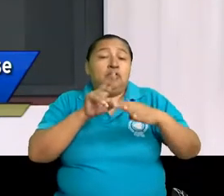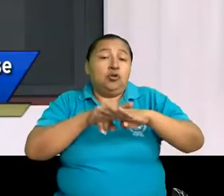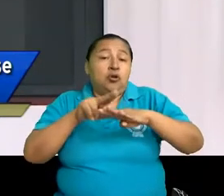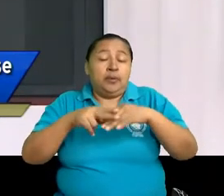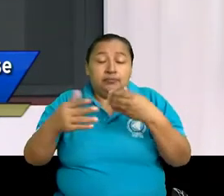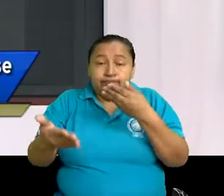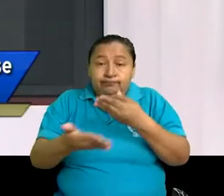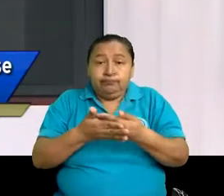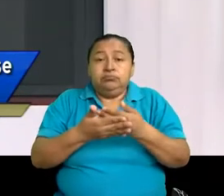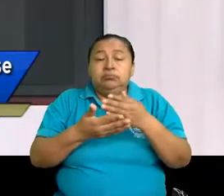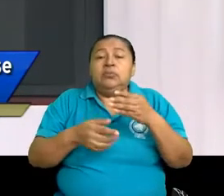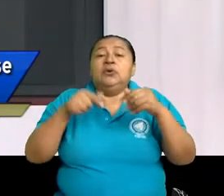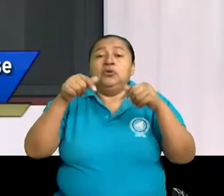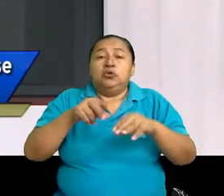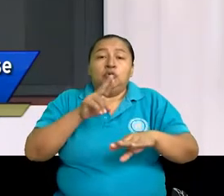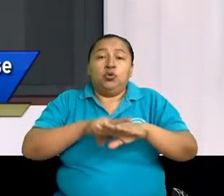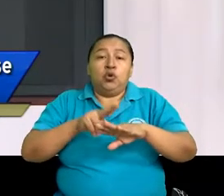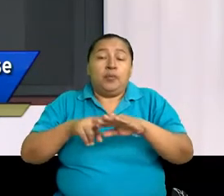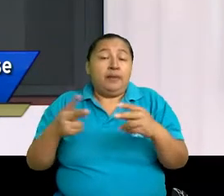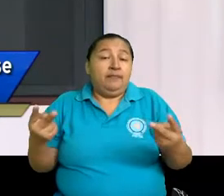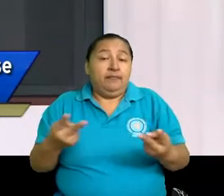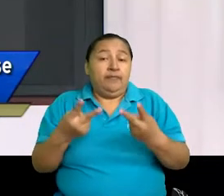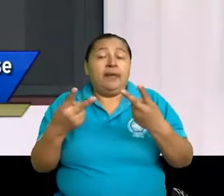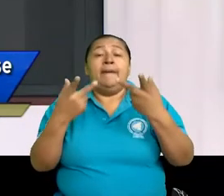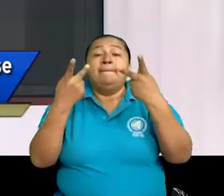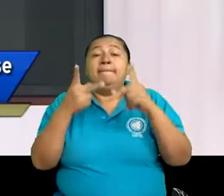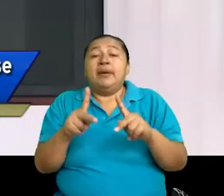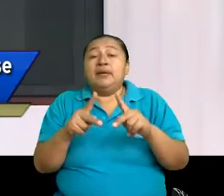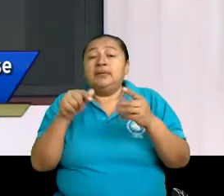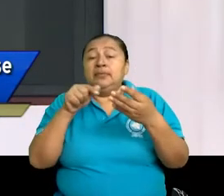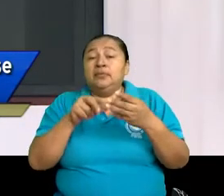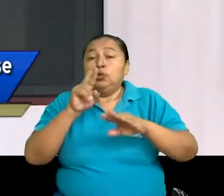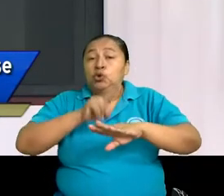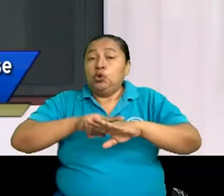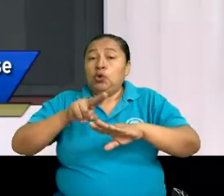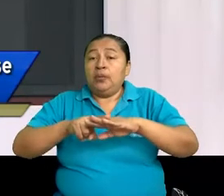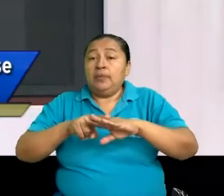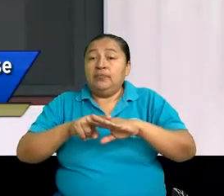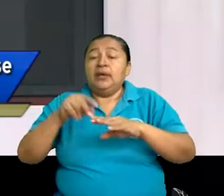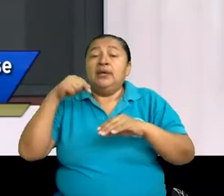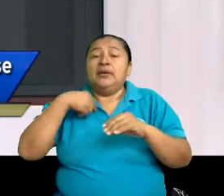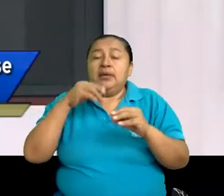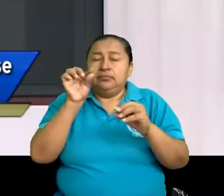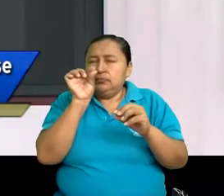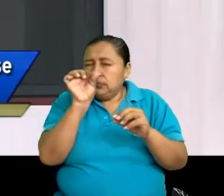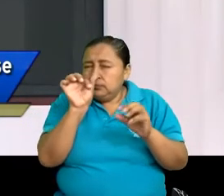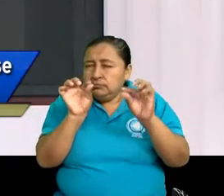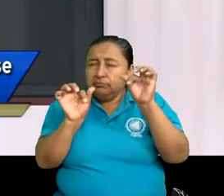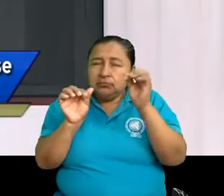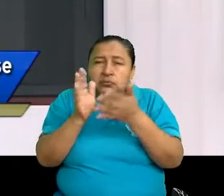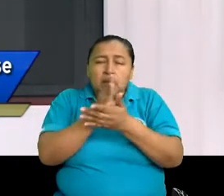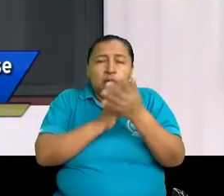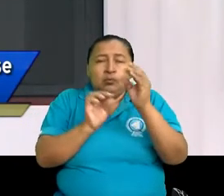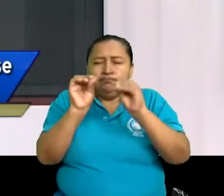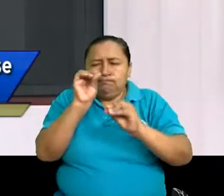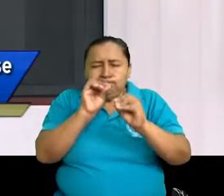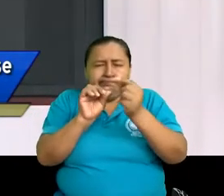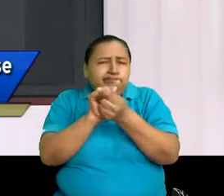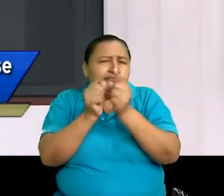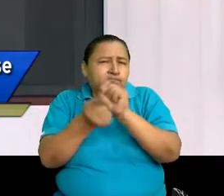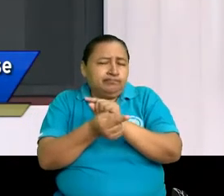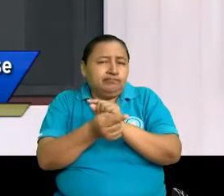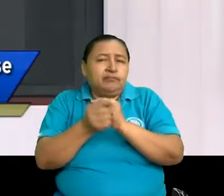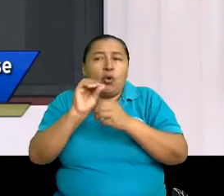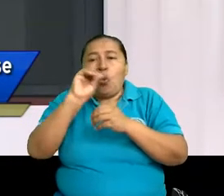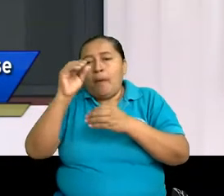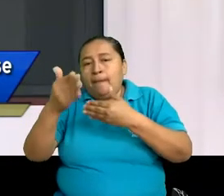normas consolidadas son también normas vigentes, nada más que son normas que han sufrido algún tipo de reformas, algún tipo